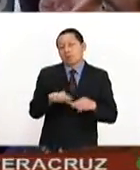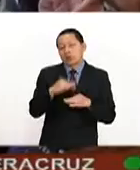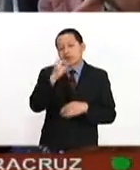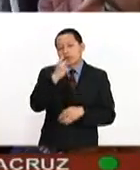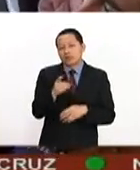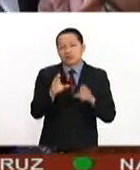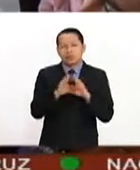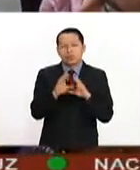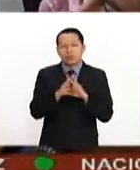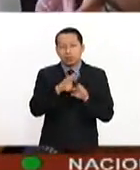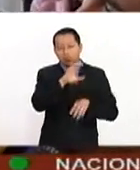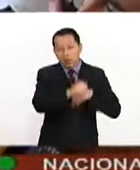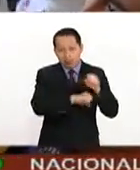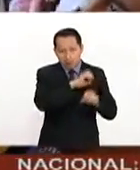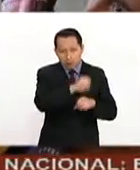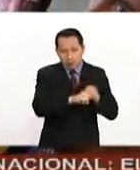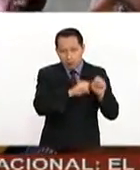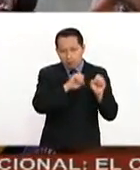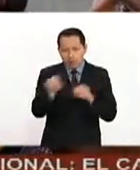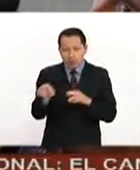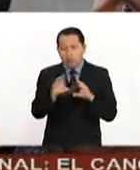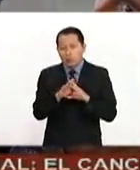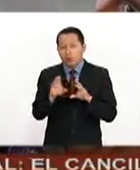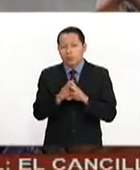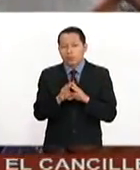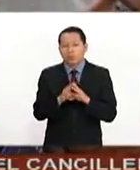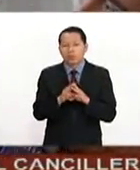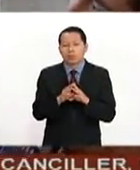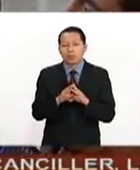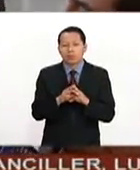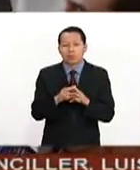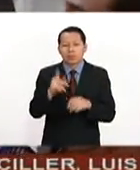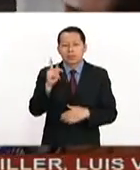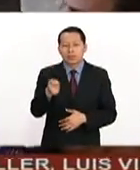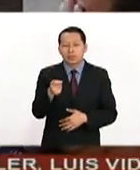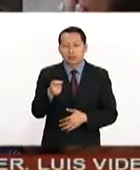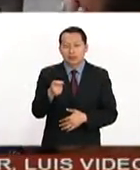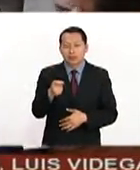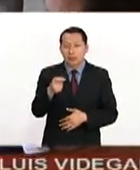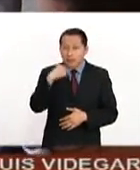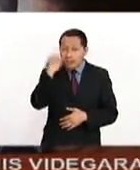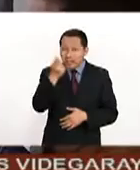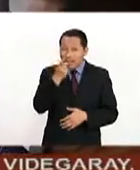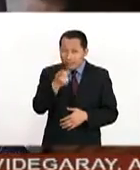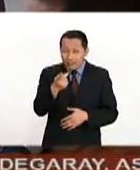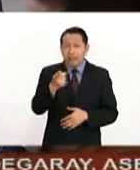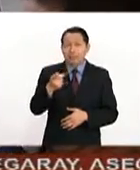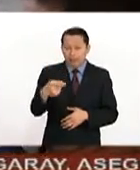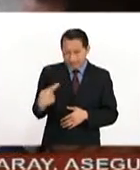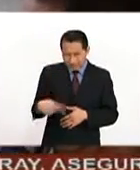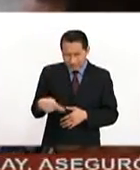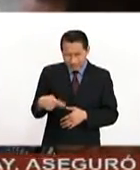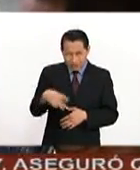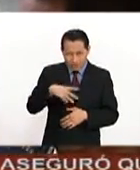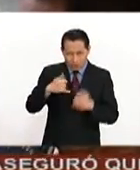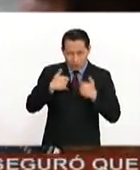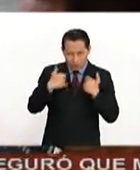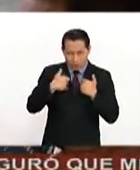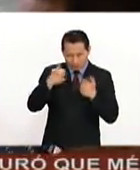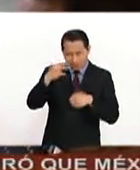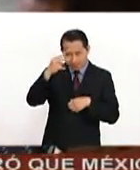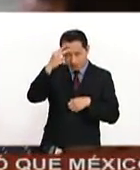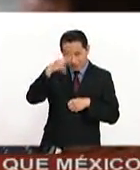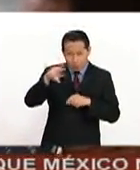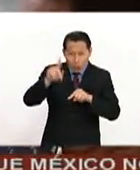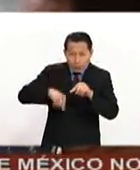los repatriados no le van a quitar lugares a los egresados del